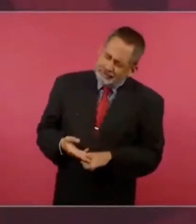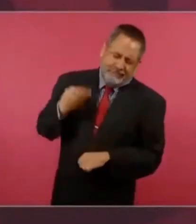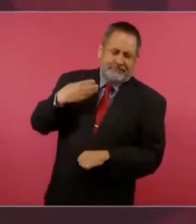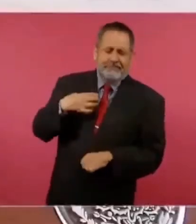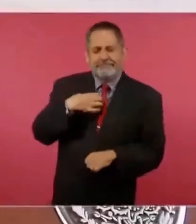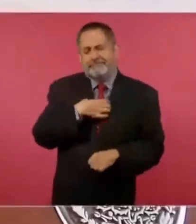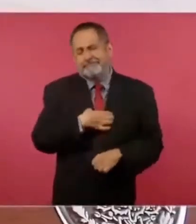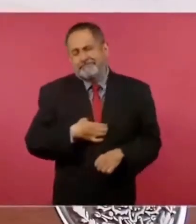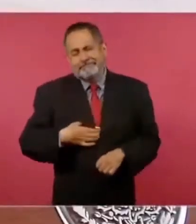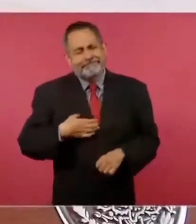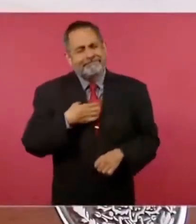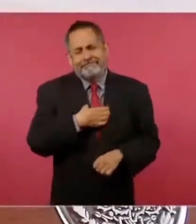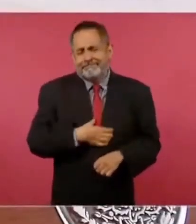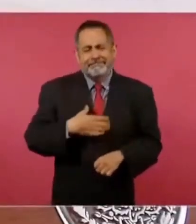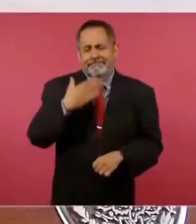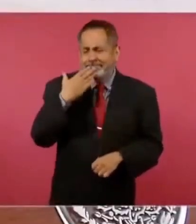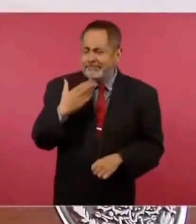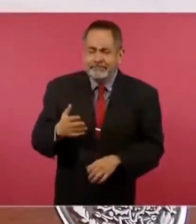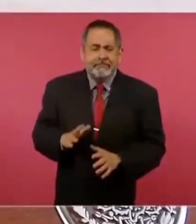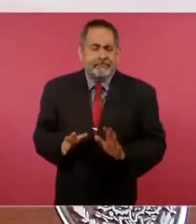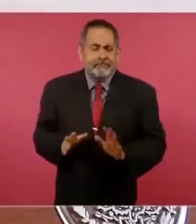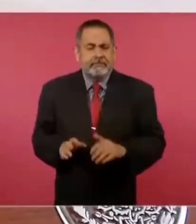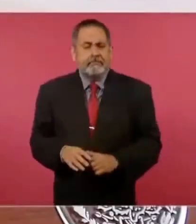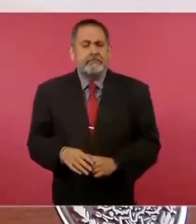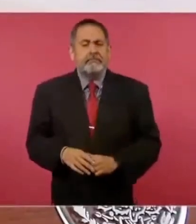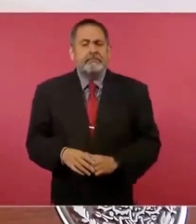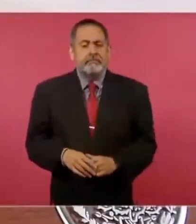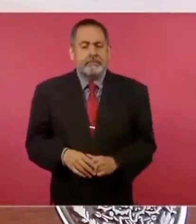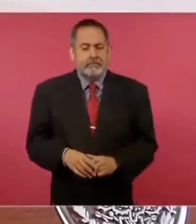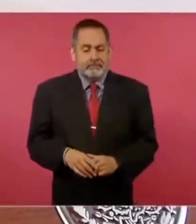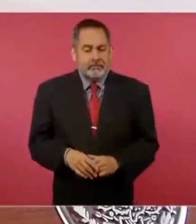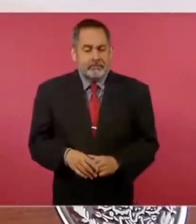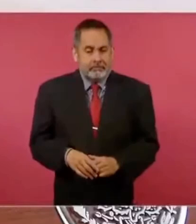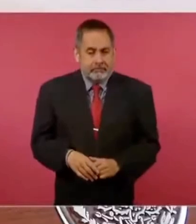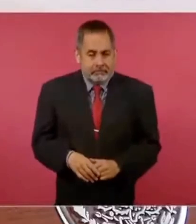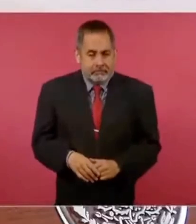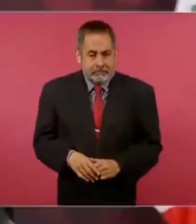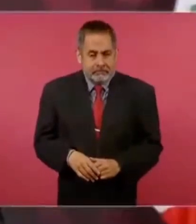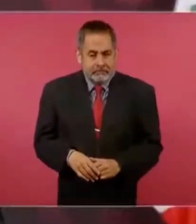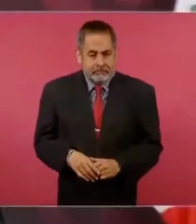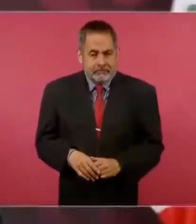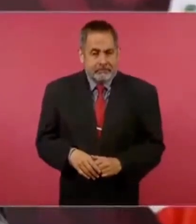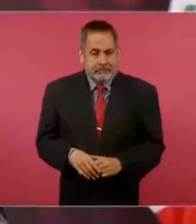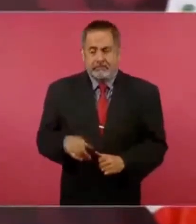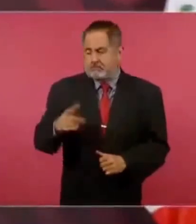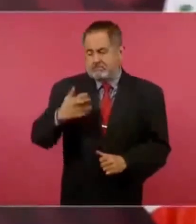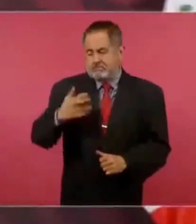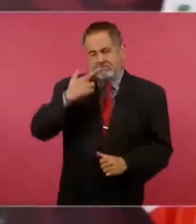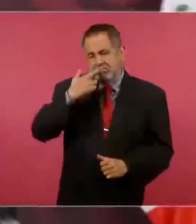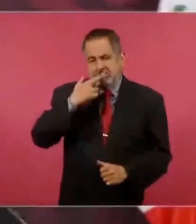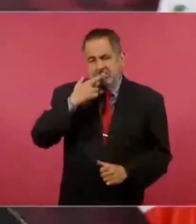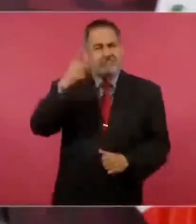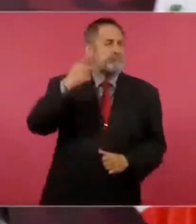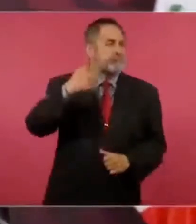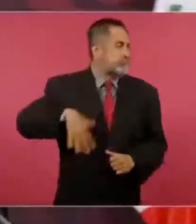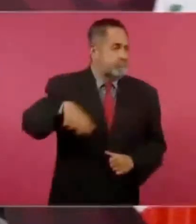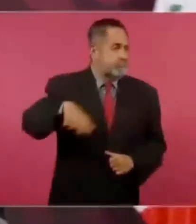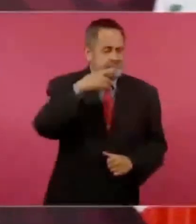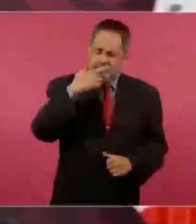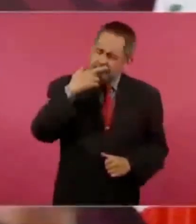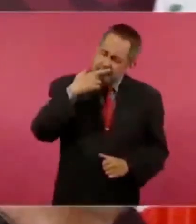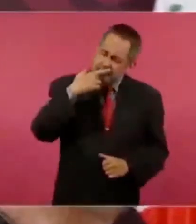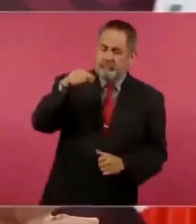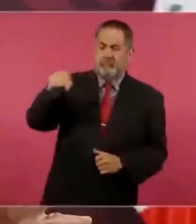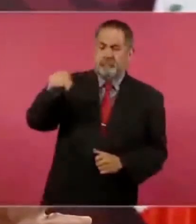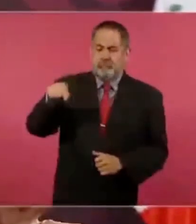No podía pasarle algo mejor a